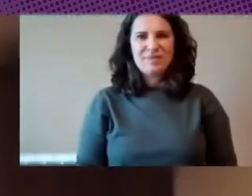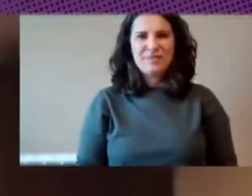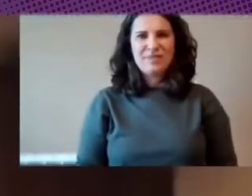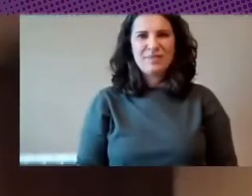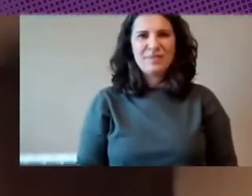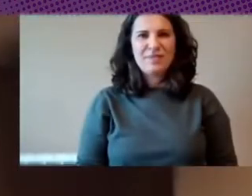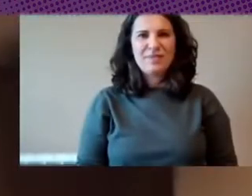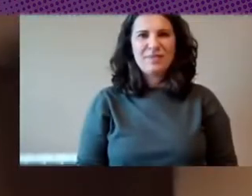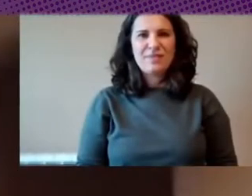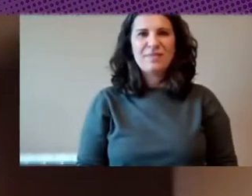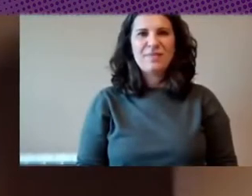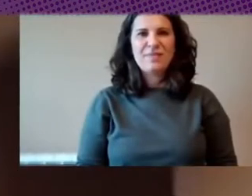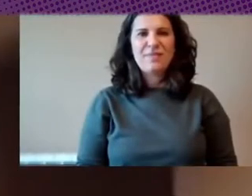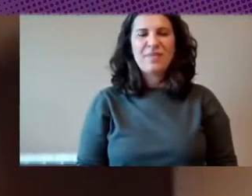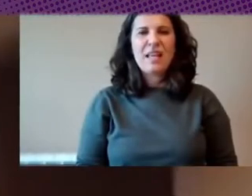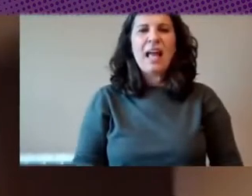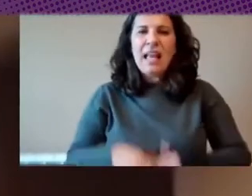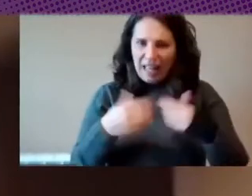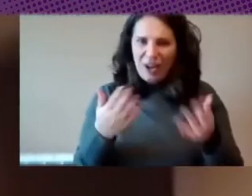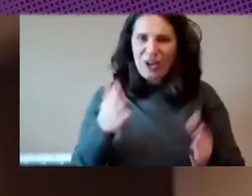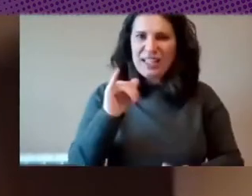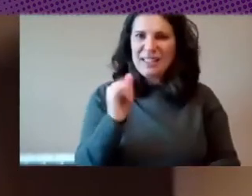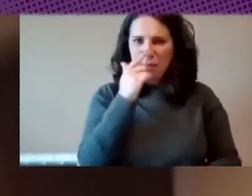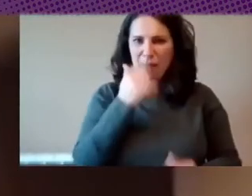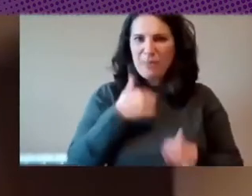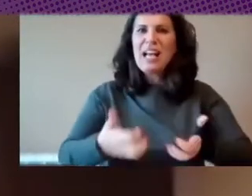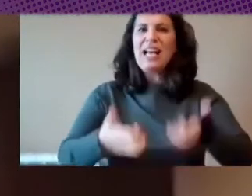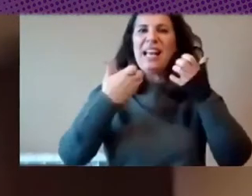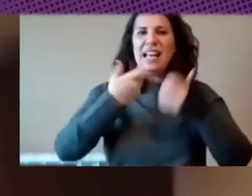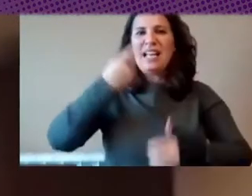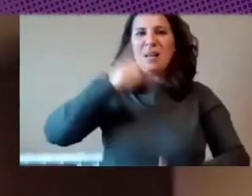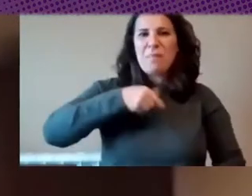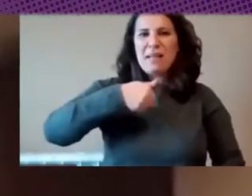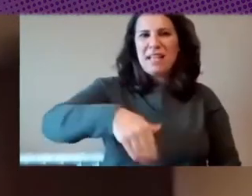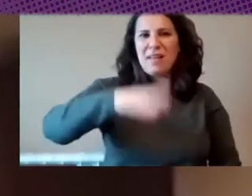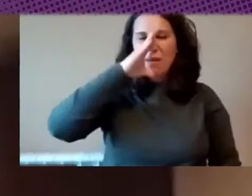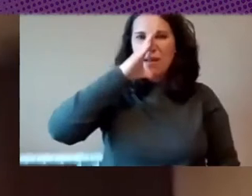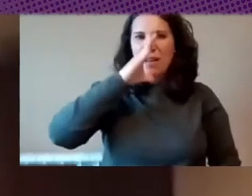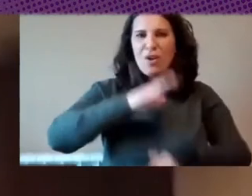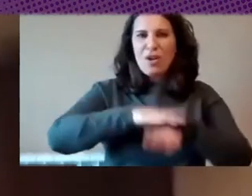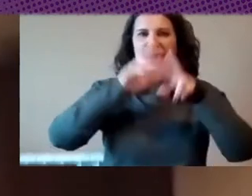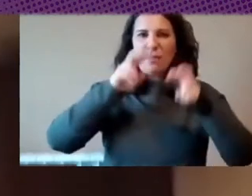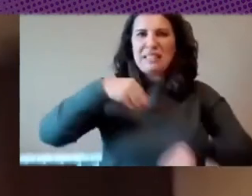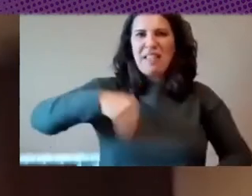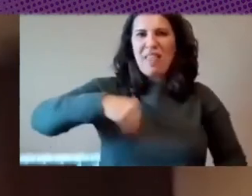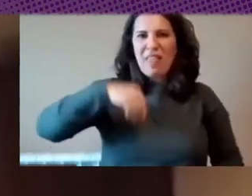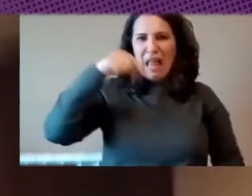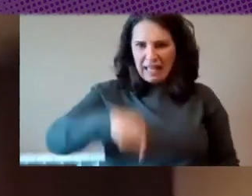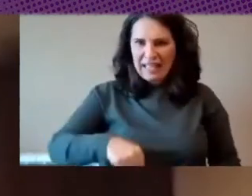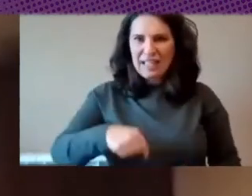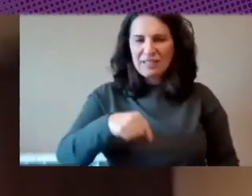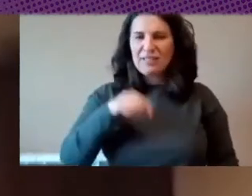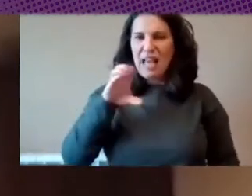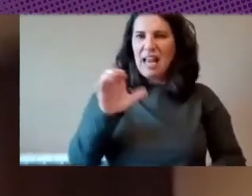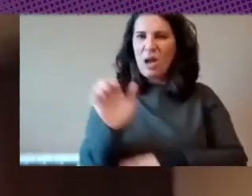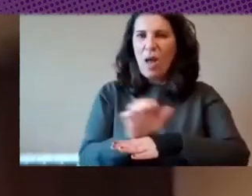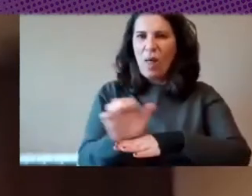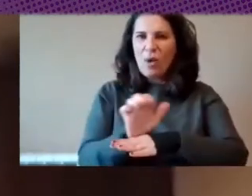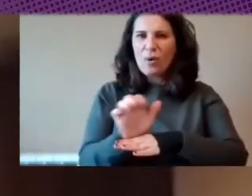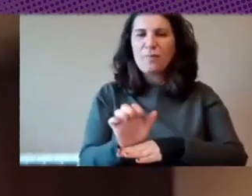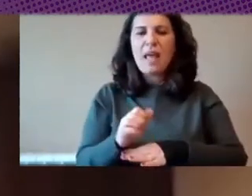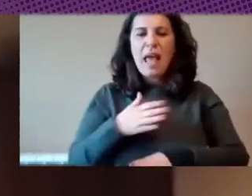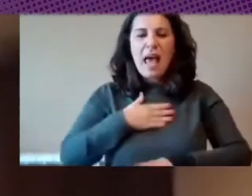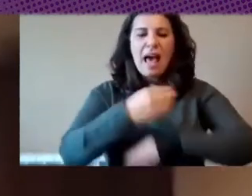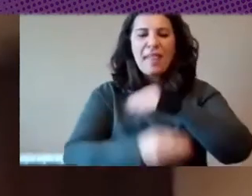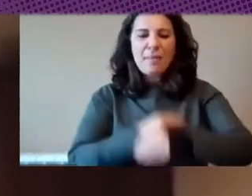claro que sí vamos a ganar en el mes de febrero la elección presidencial acá en nuestro país y lo que estamos haciendo es una